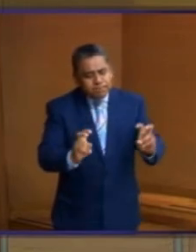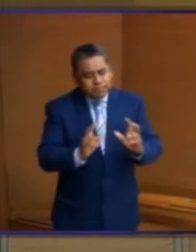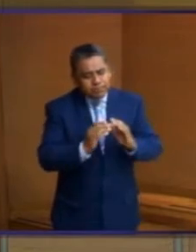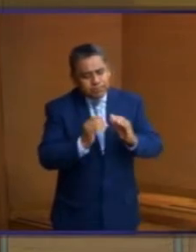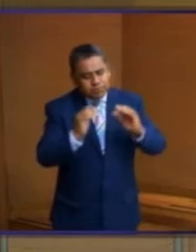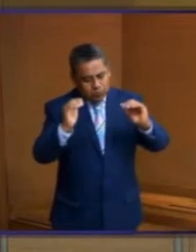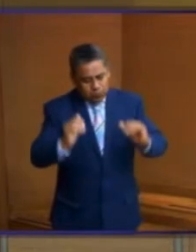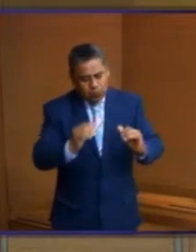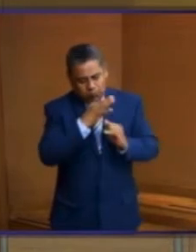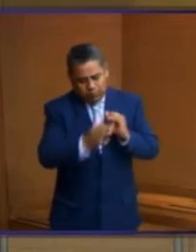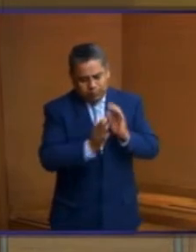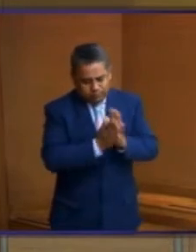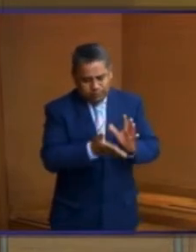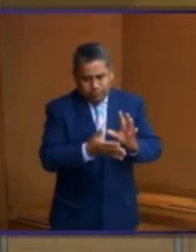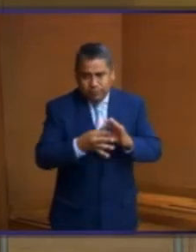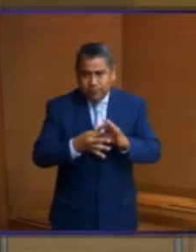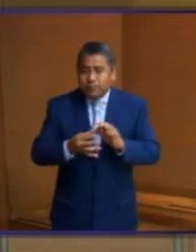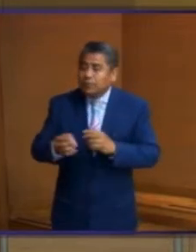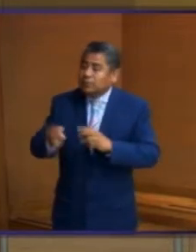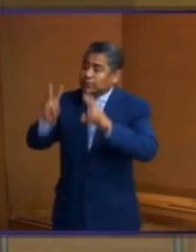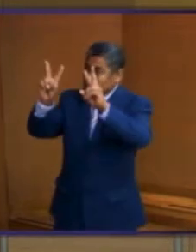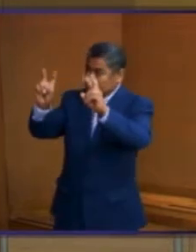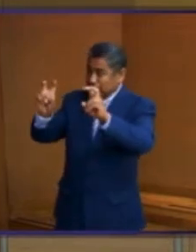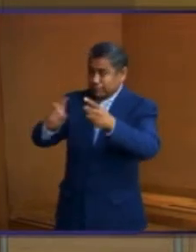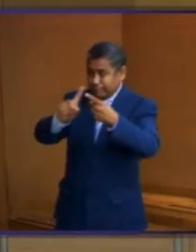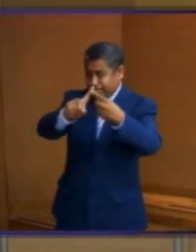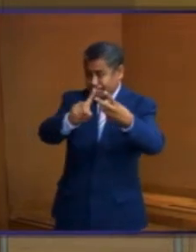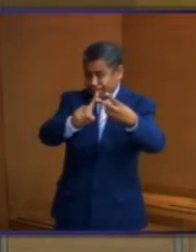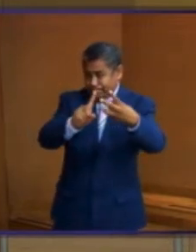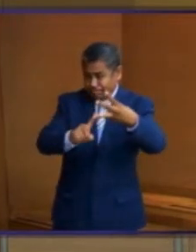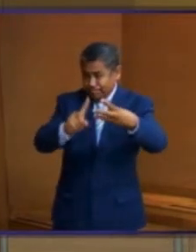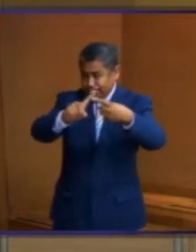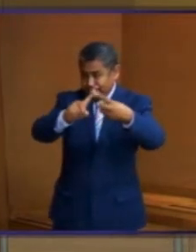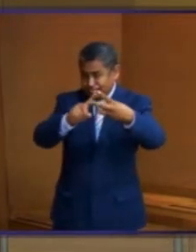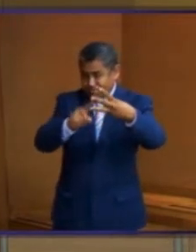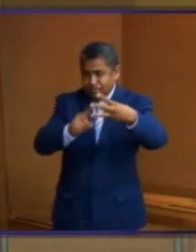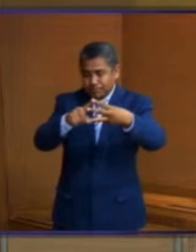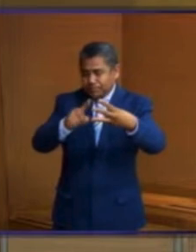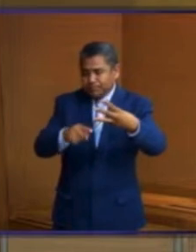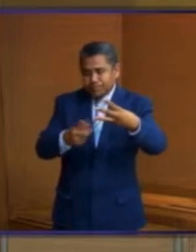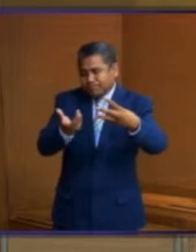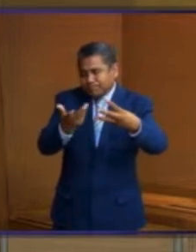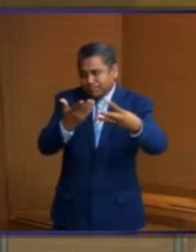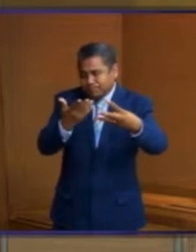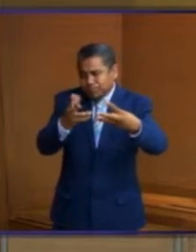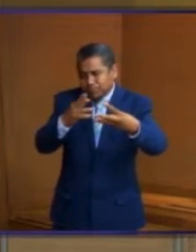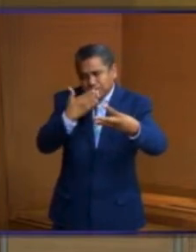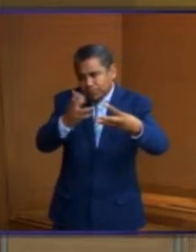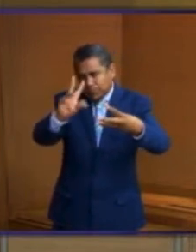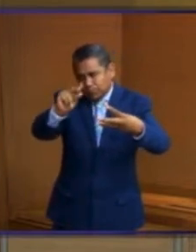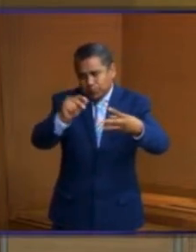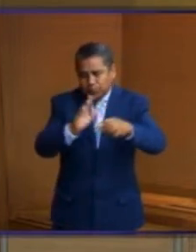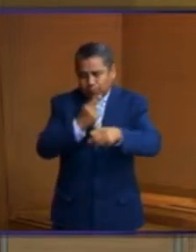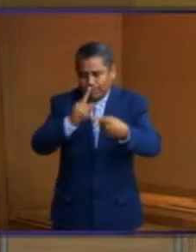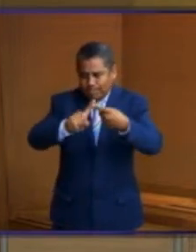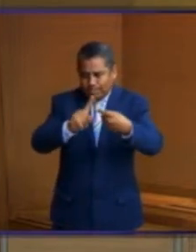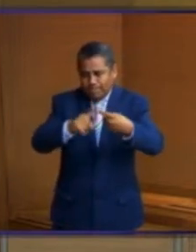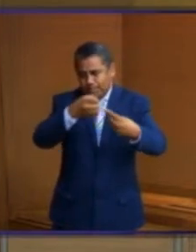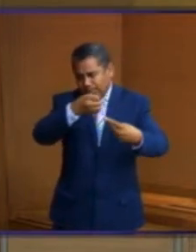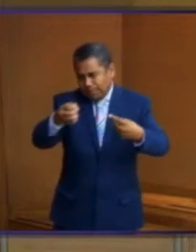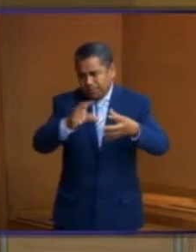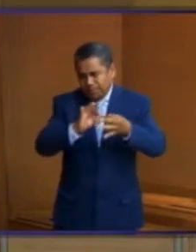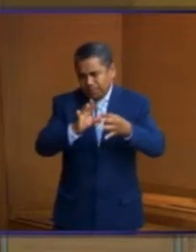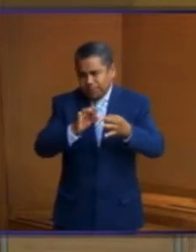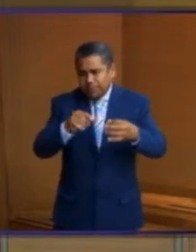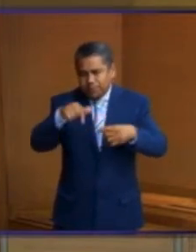Con su autorización, doy cuenta con tres proyectos de sentencia en los cuales se propone su improcedencia. En primer orden, se da cuenta con el asunto general